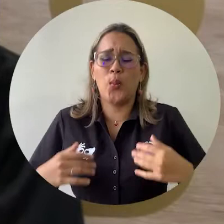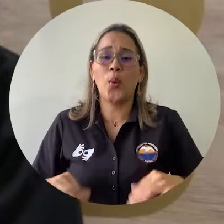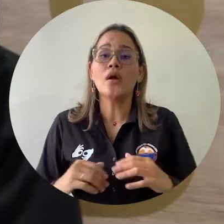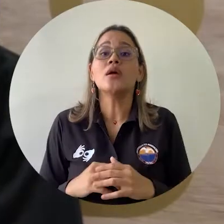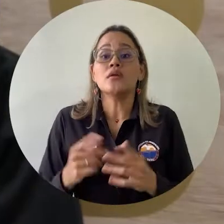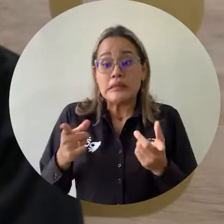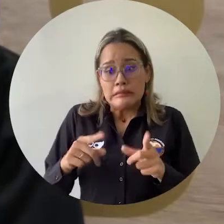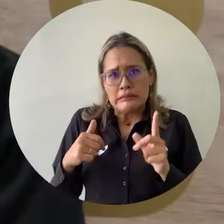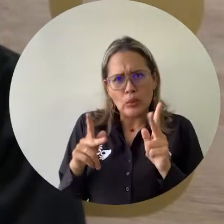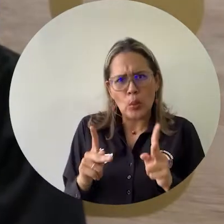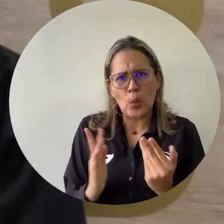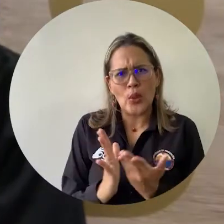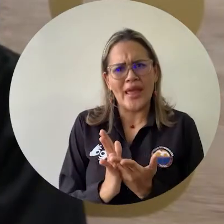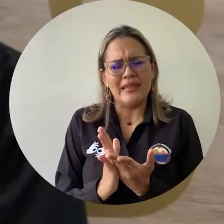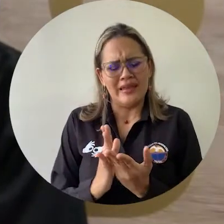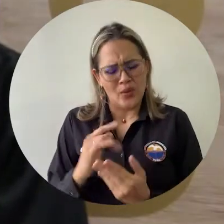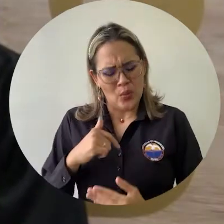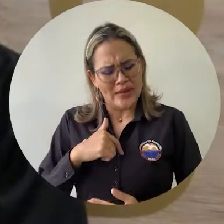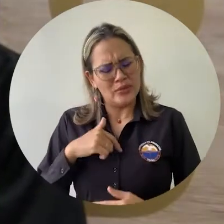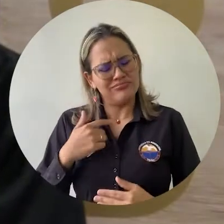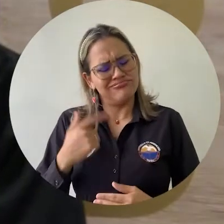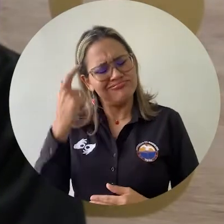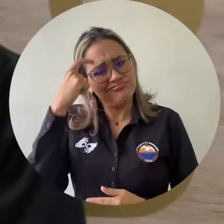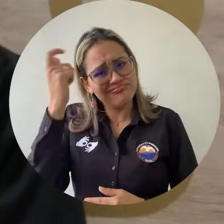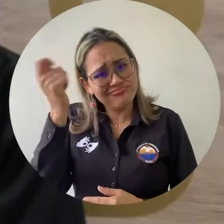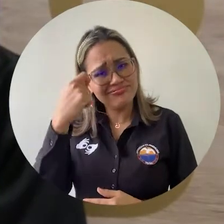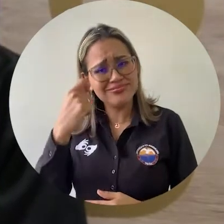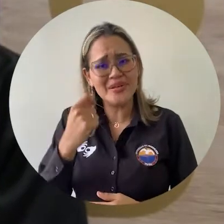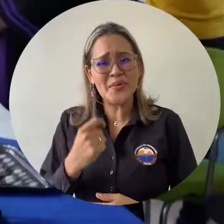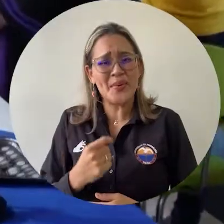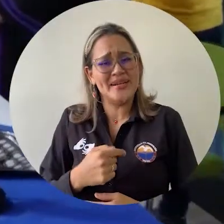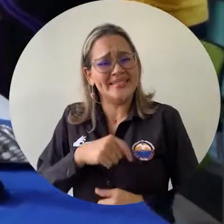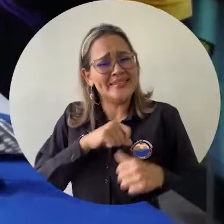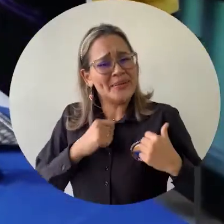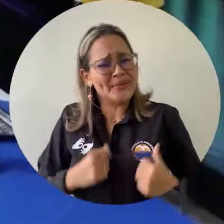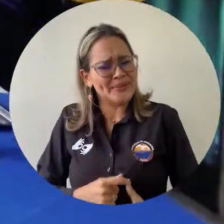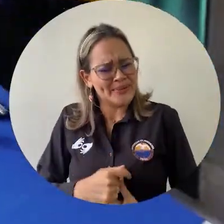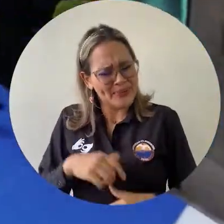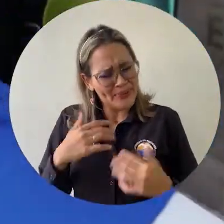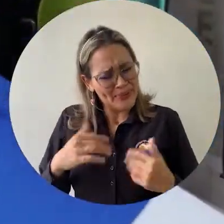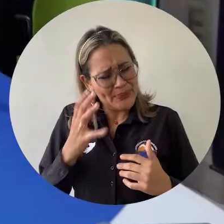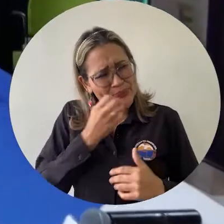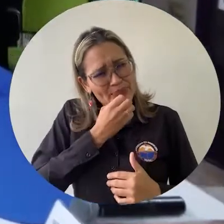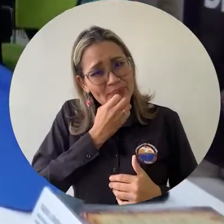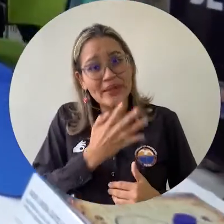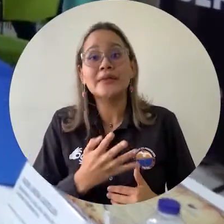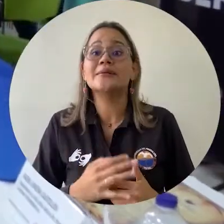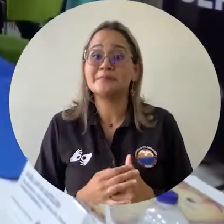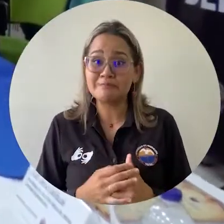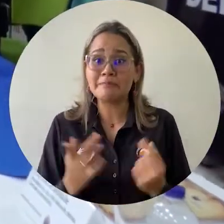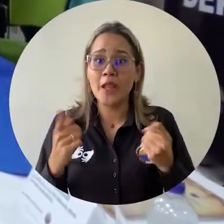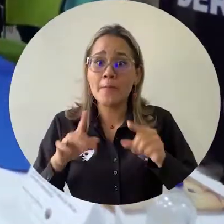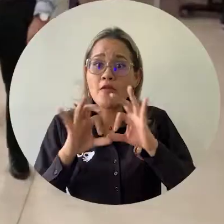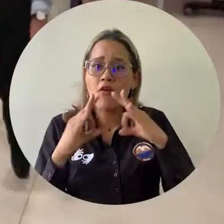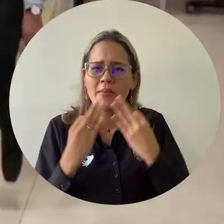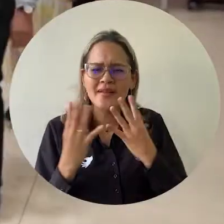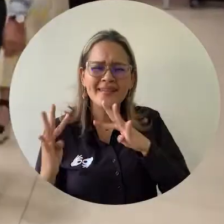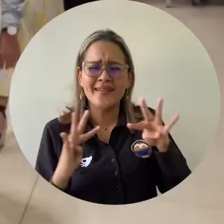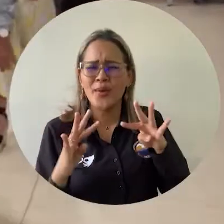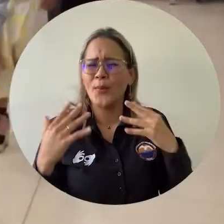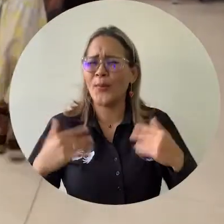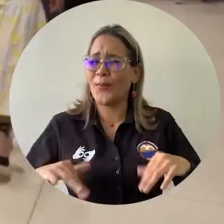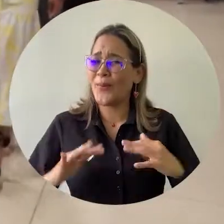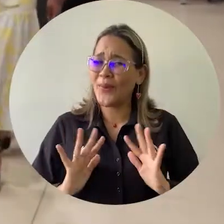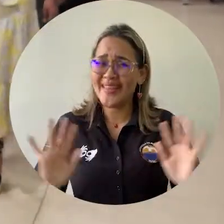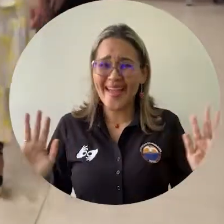significativo para los estudiantes que lo llevarán en su mente, en su corazón, igualmente para sus familias, de ver